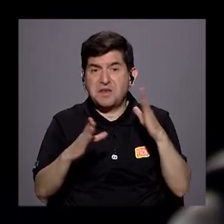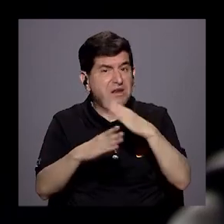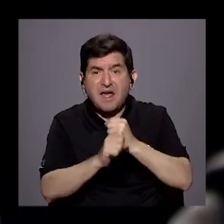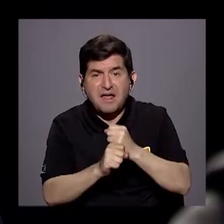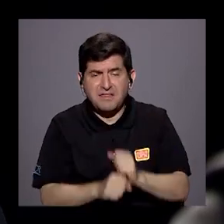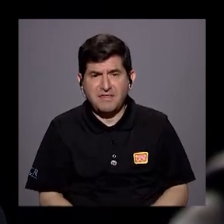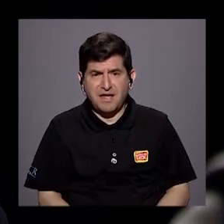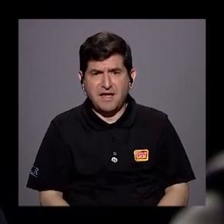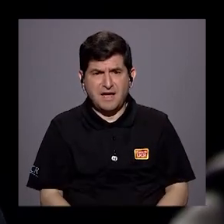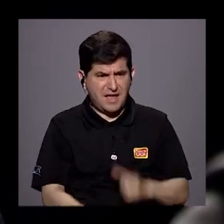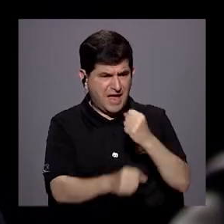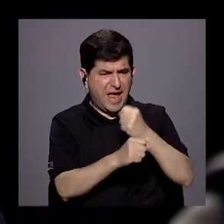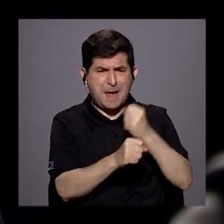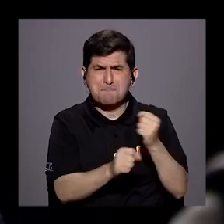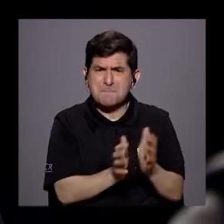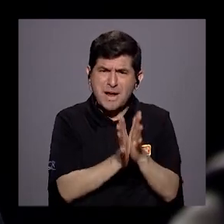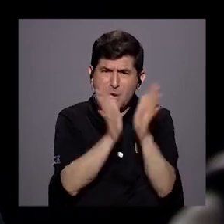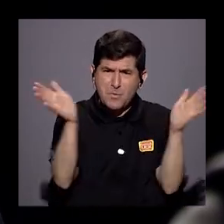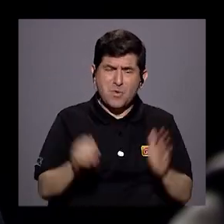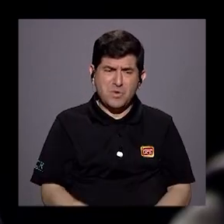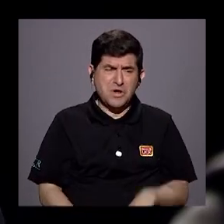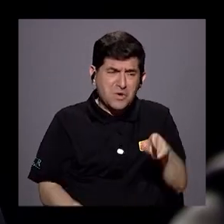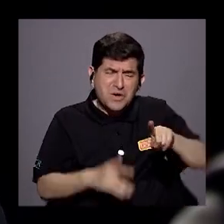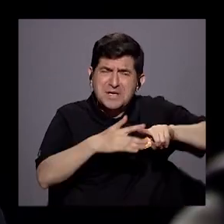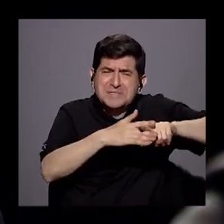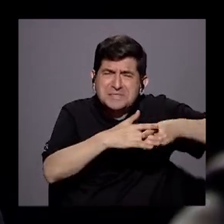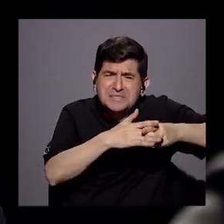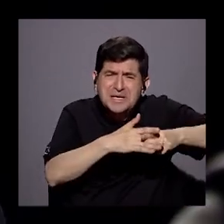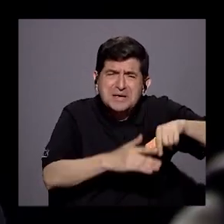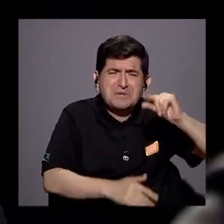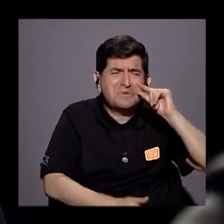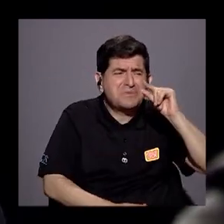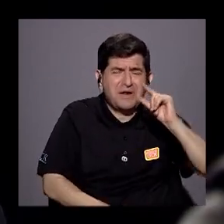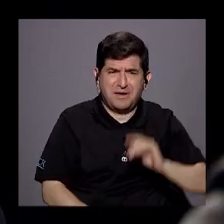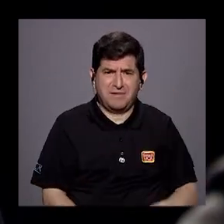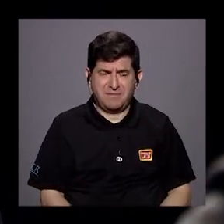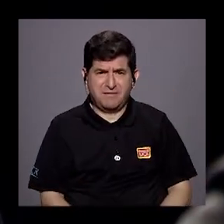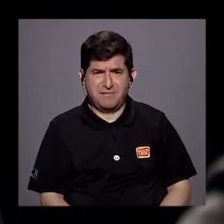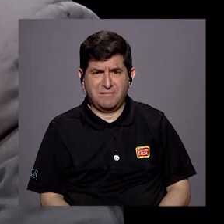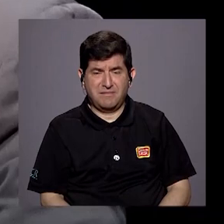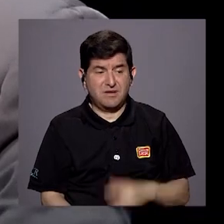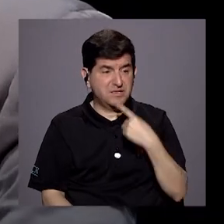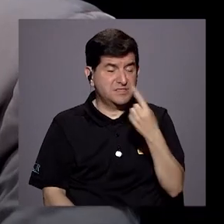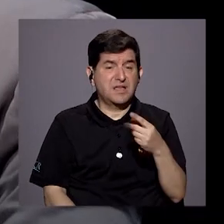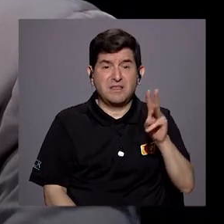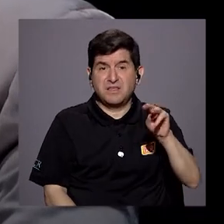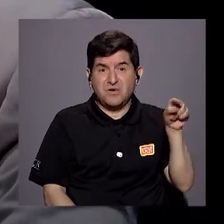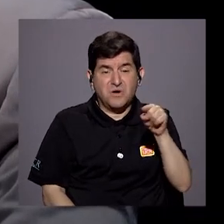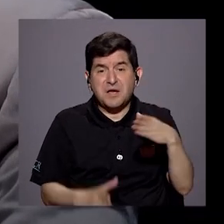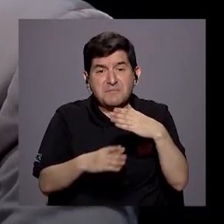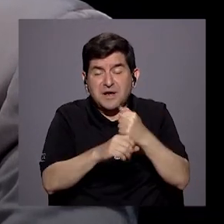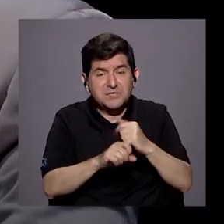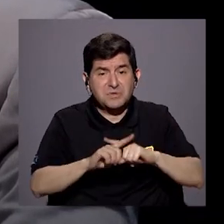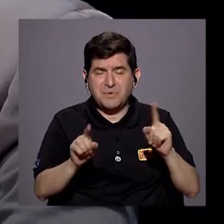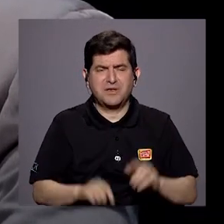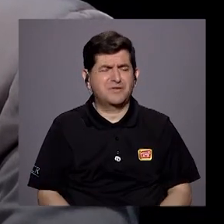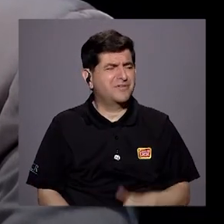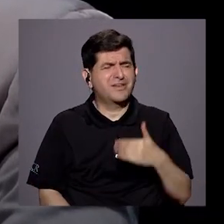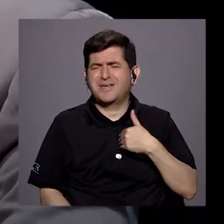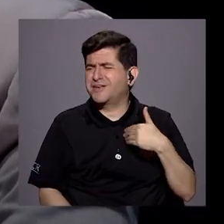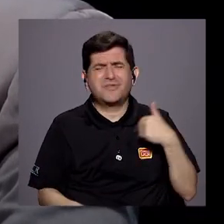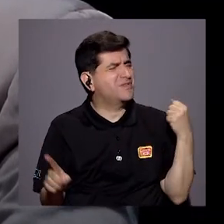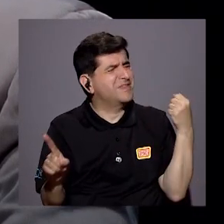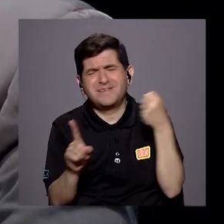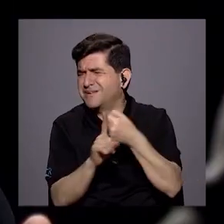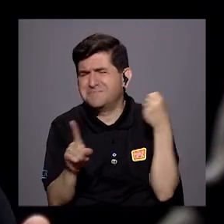tomando. La ley de empleo público, perdón, verdad, pero es un parchecito. Y dijeron que se hacía en marzo y no se no salió. de eso, no tiene